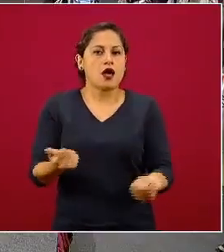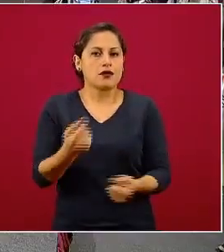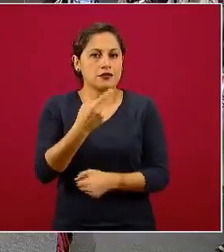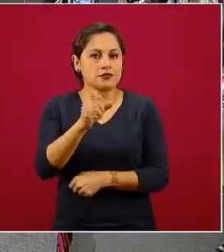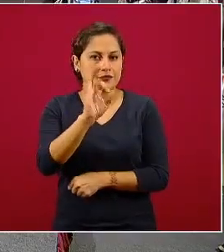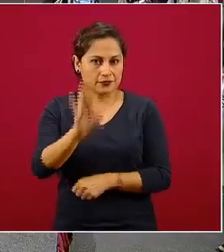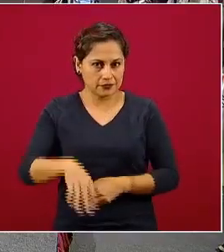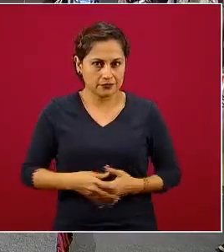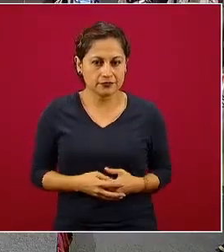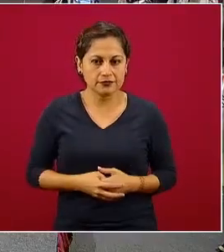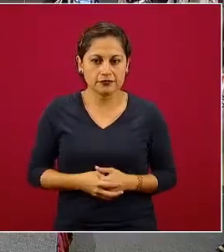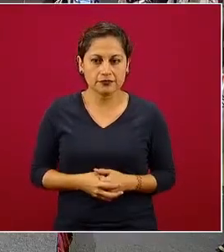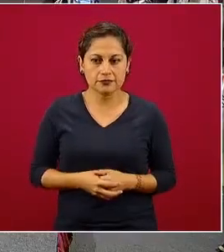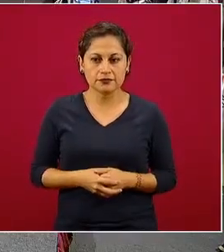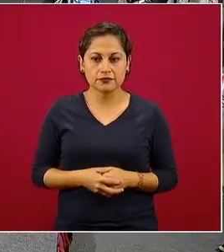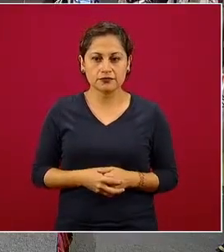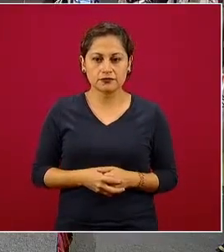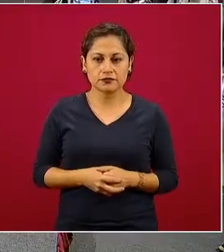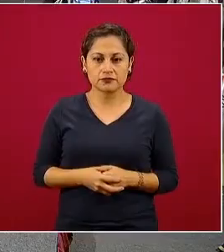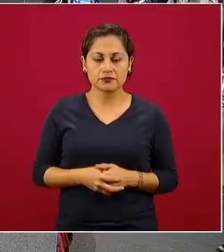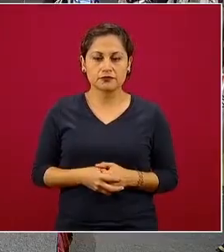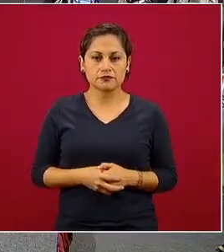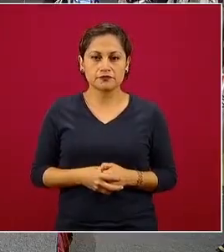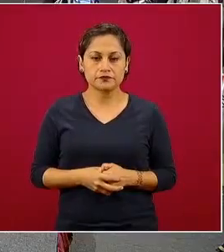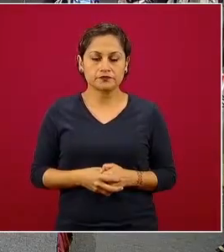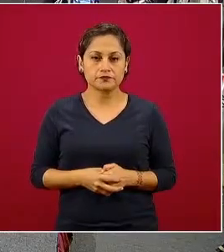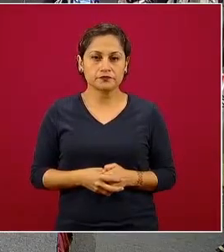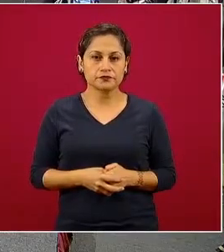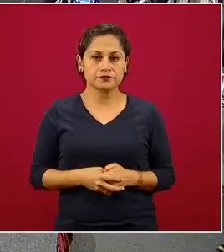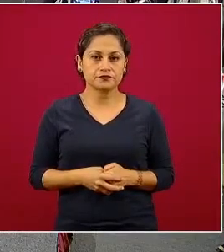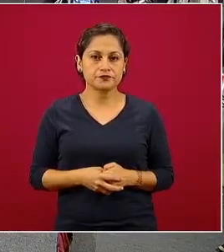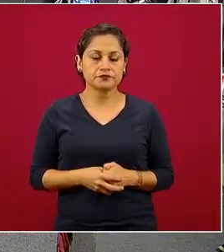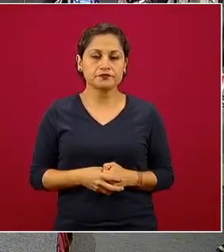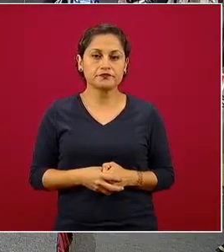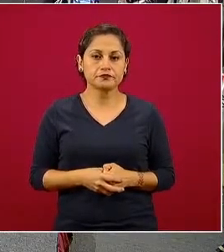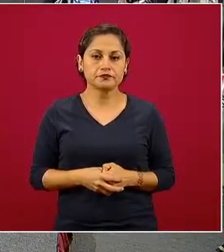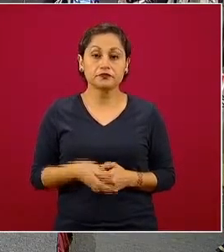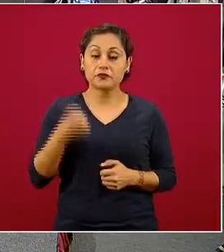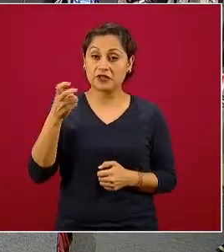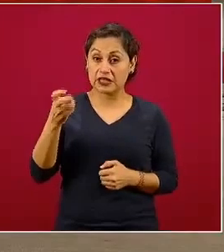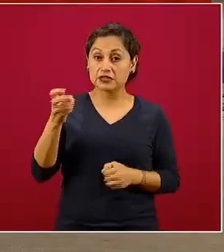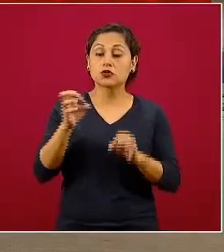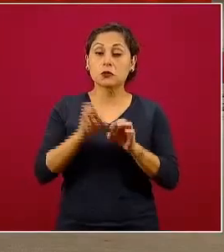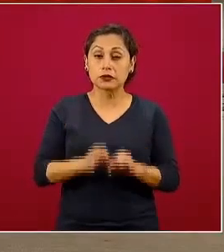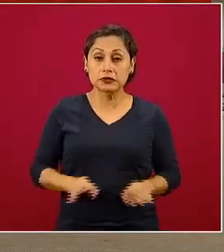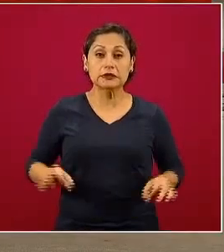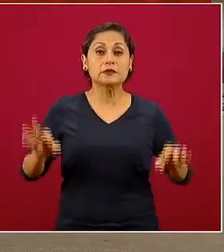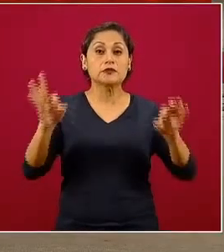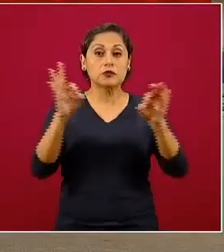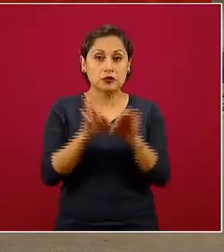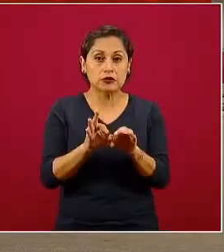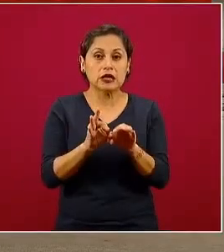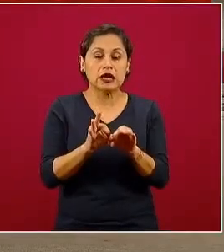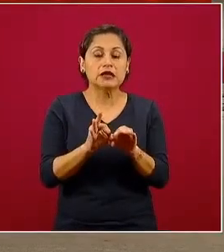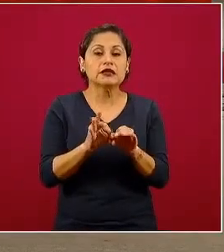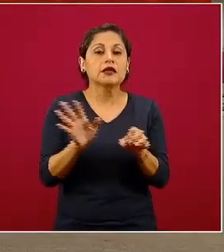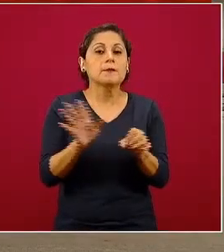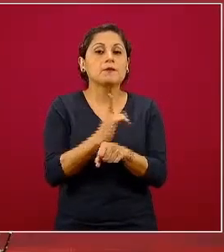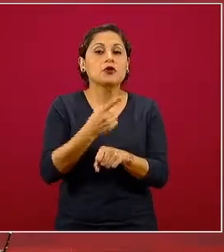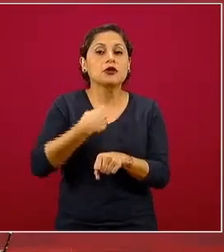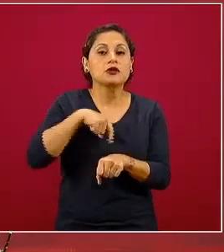el escenario para fin de año que se prevé, obviamente un año. Eso es muy importante también, los distintos escenarios o